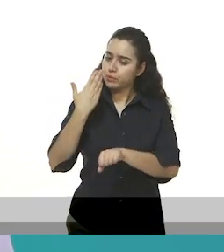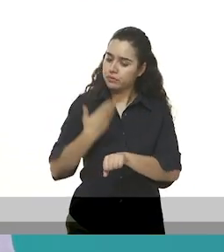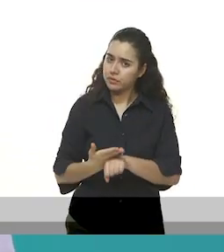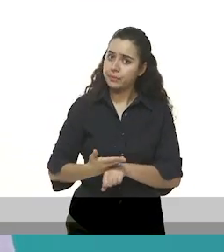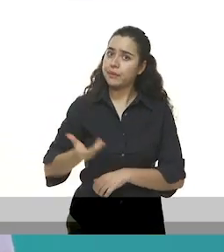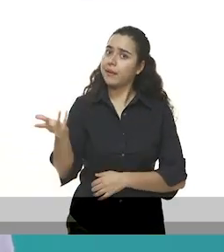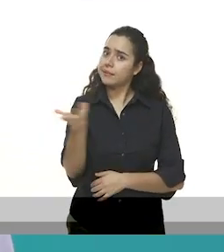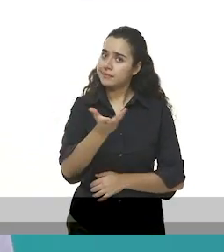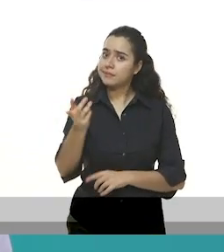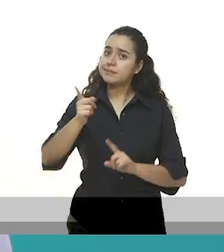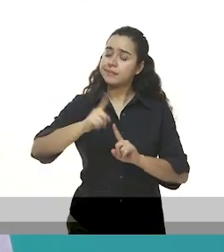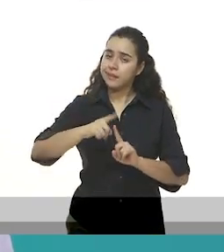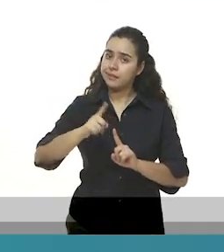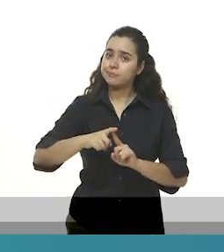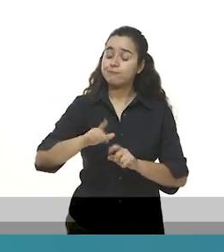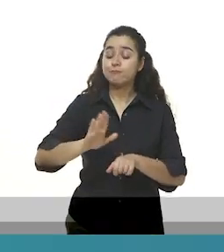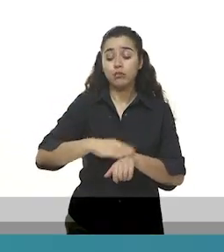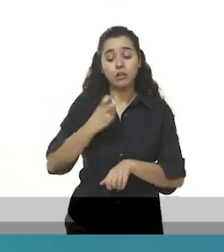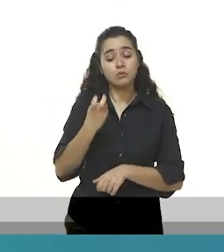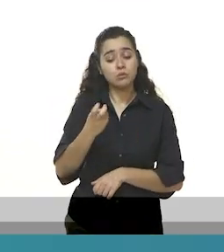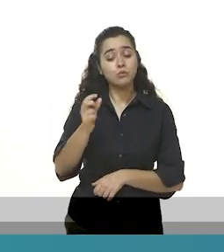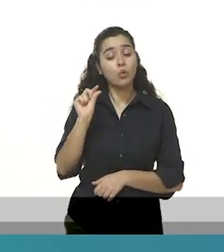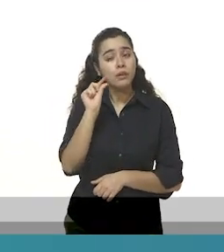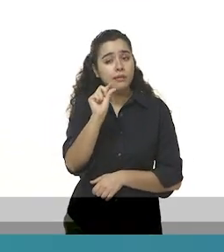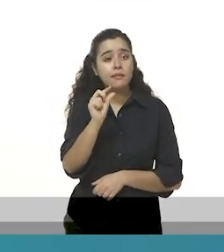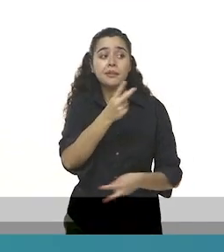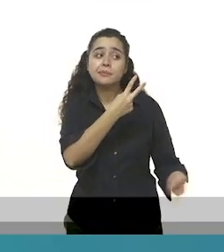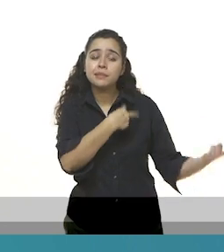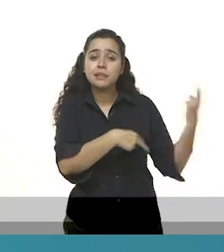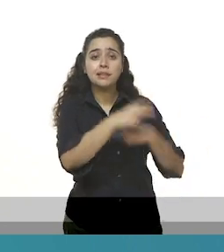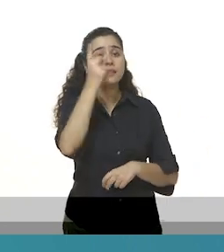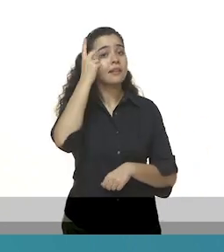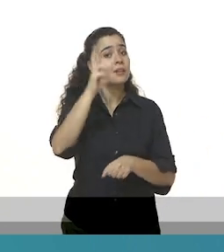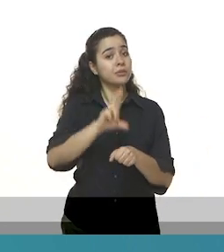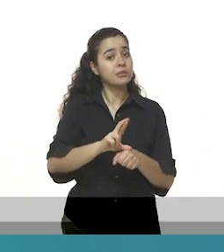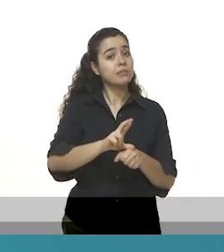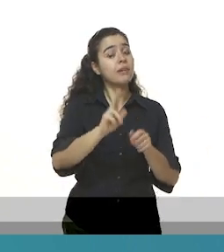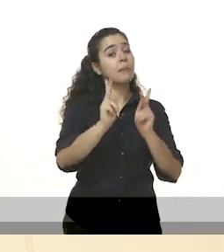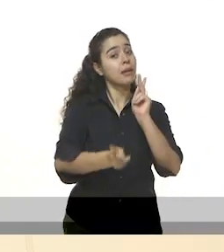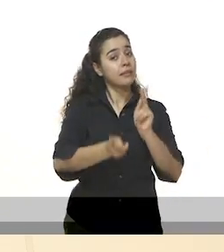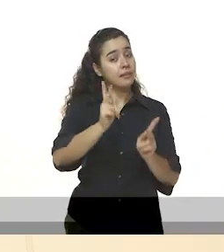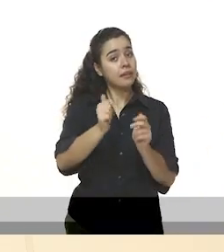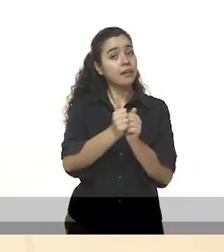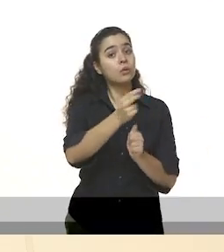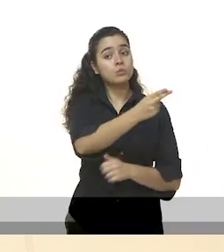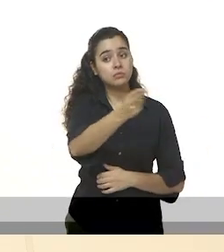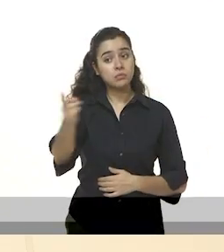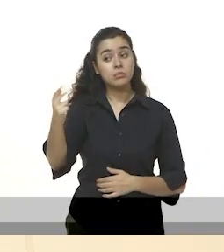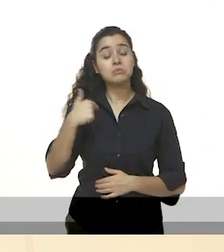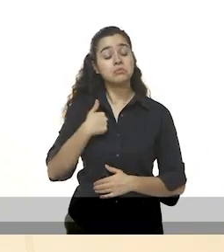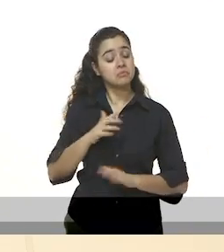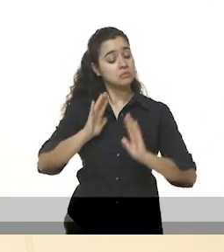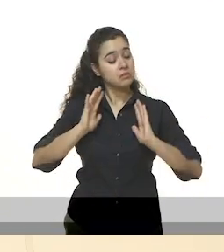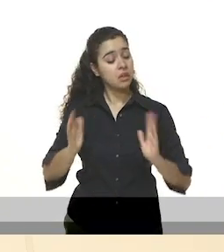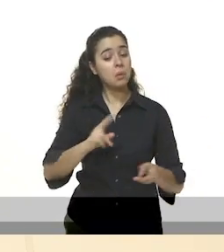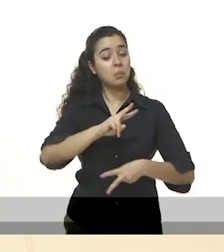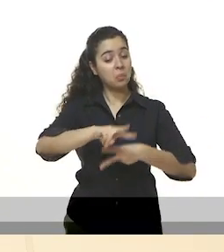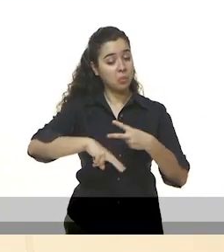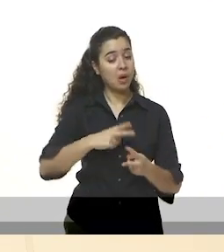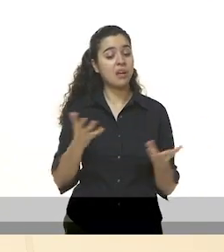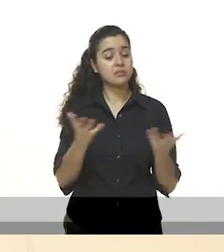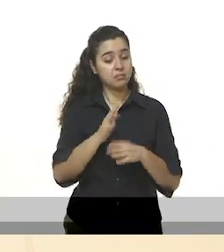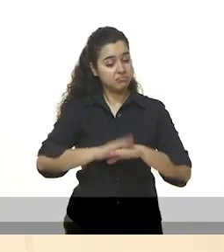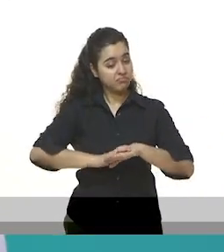no han hecho caso a lo que he dicho, tuve que hablar con el director para que platique con ustedes. De hoy en adelante seré más